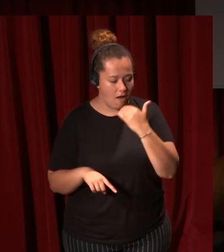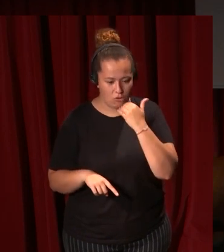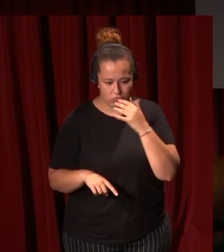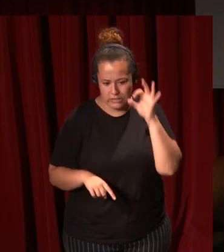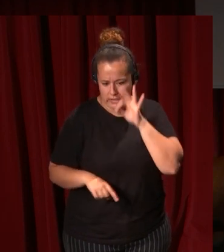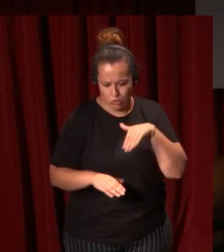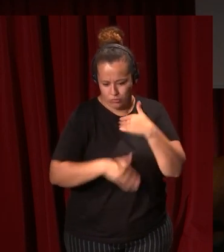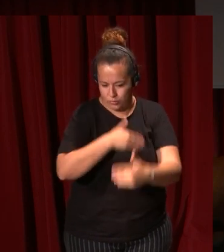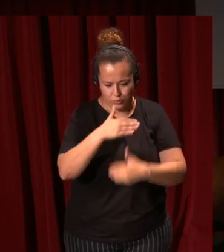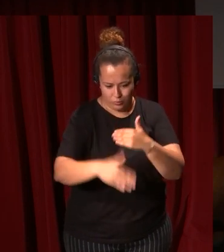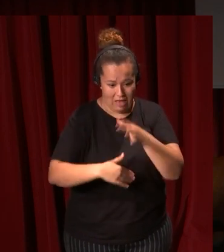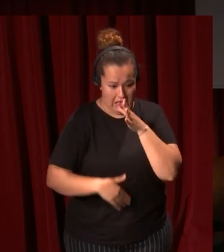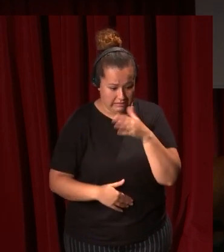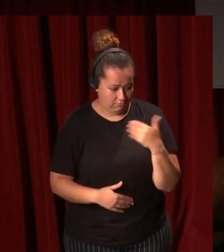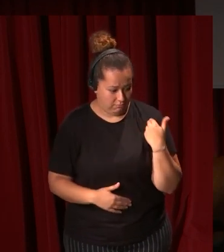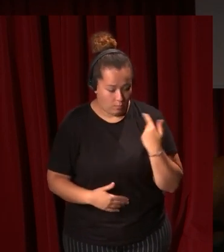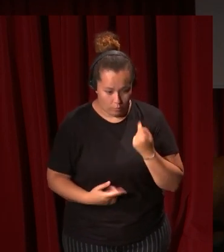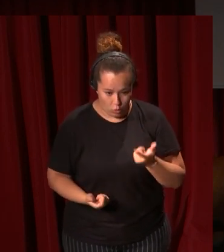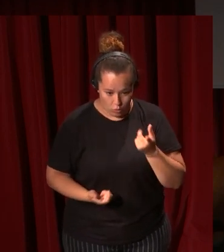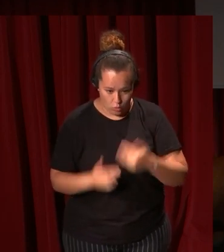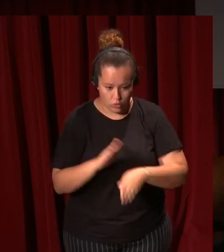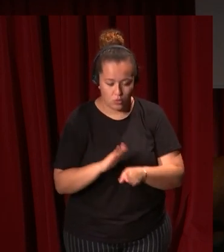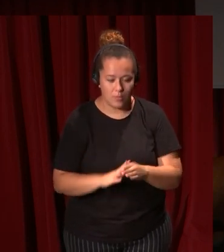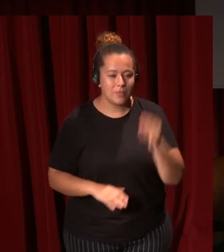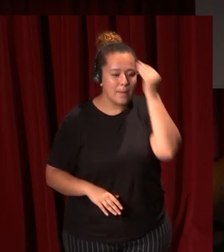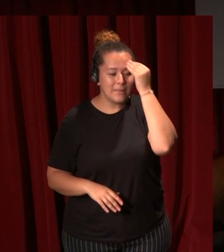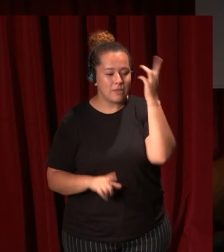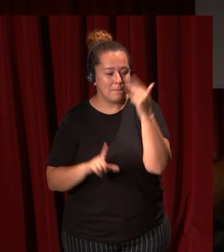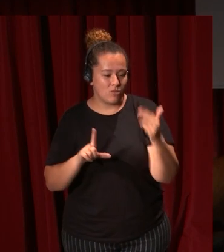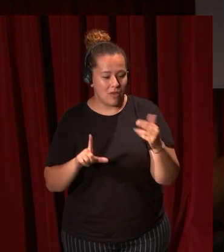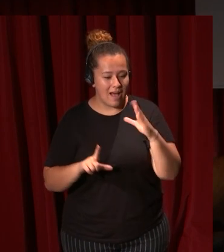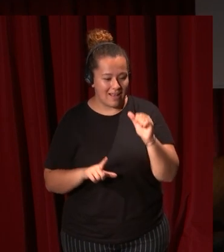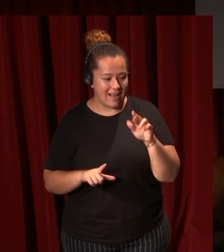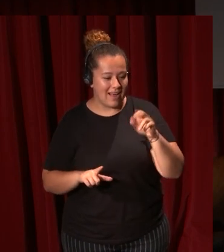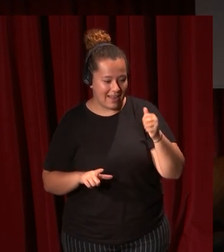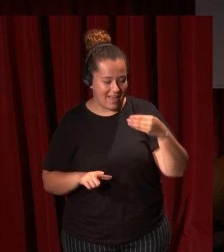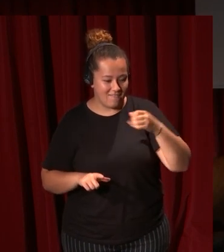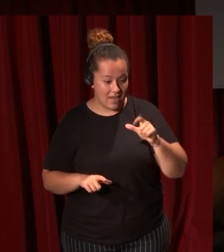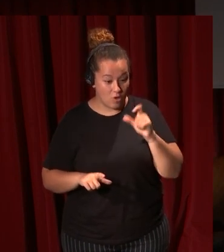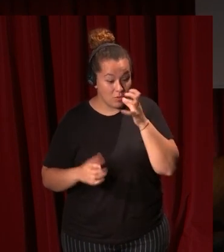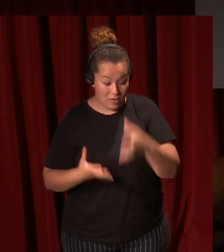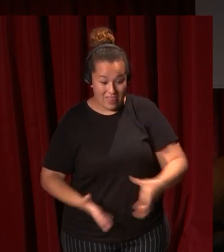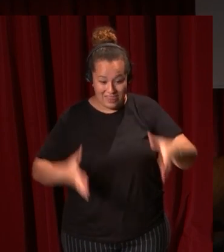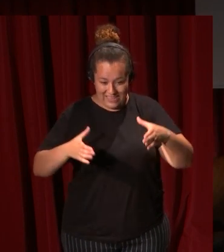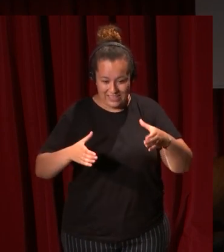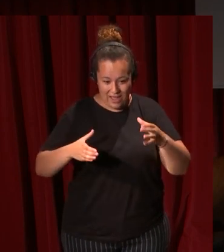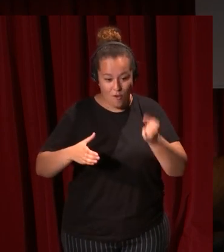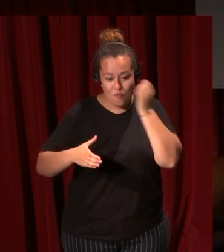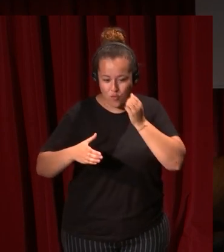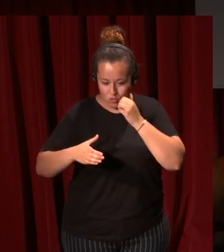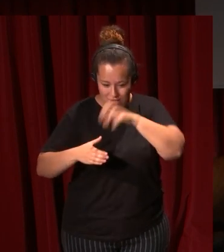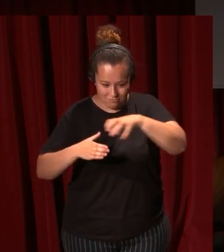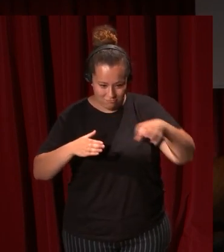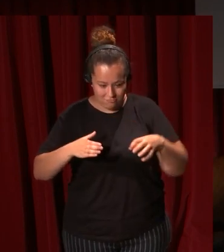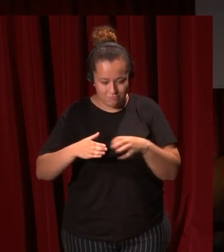de los siglos hasta hace poco tiempo pensar en la pintura de Caravaggio por ejemplo su cesta de frutas un cuadro de 1595-97